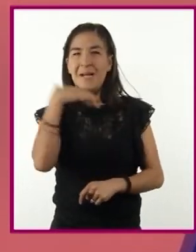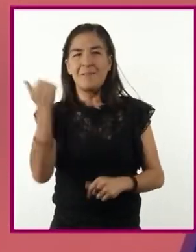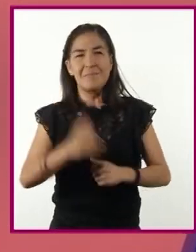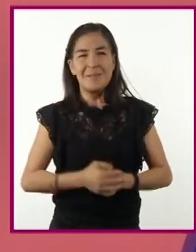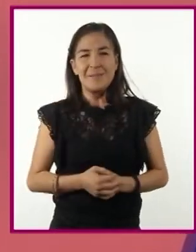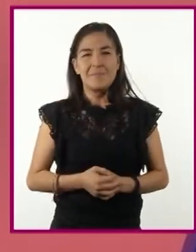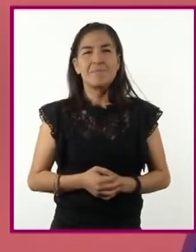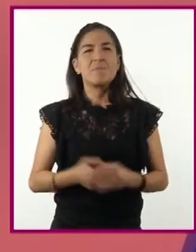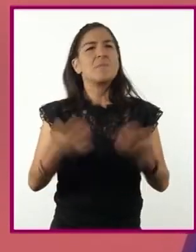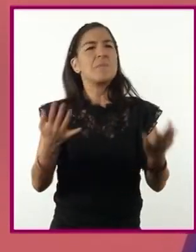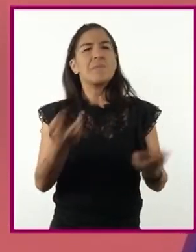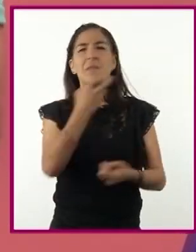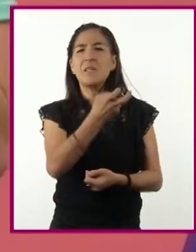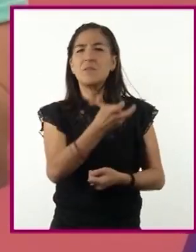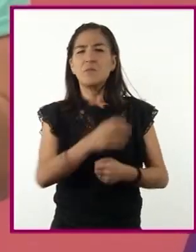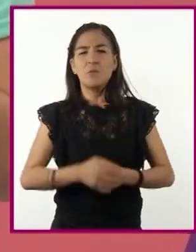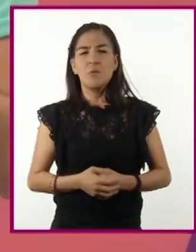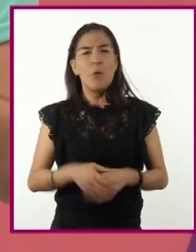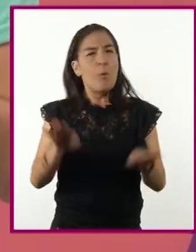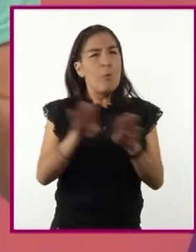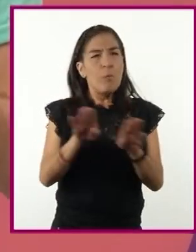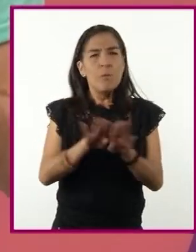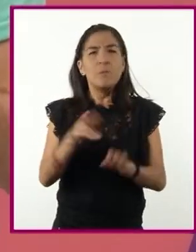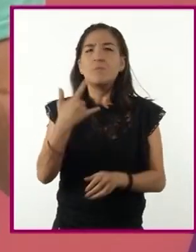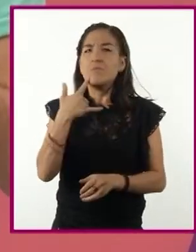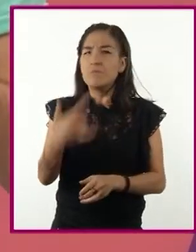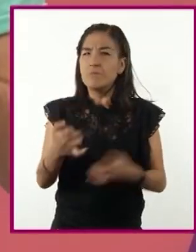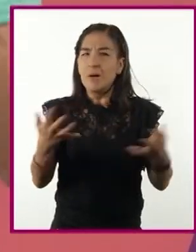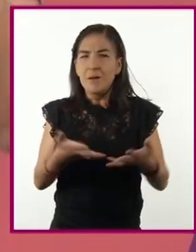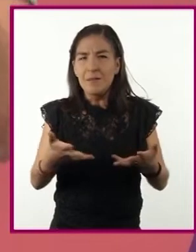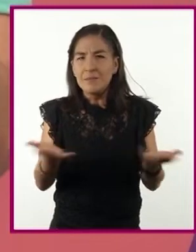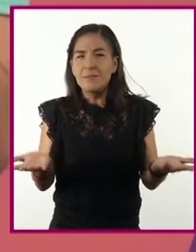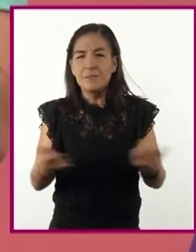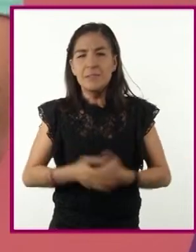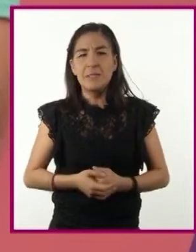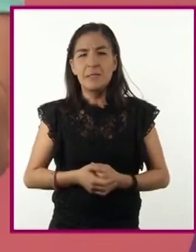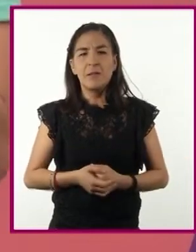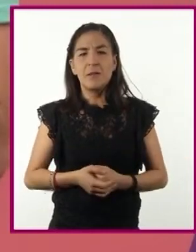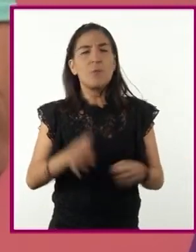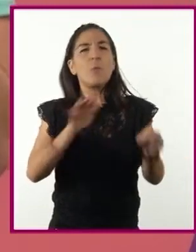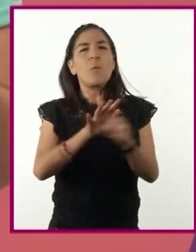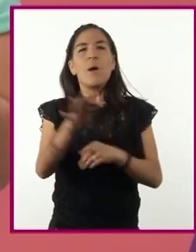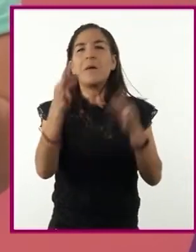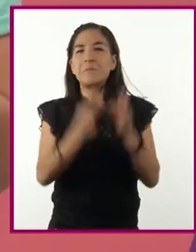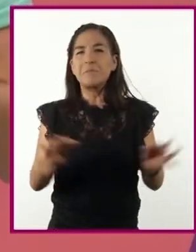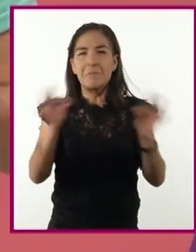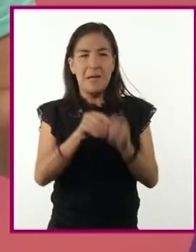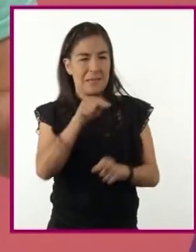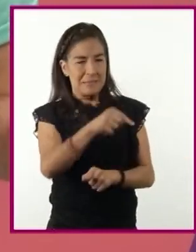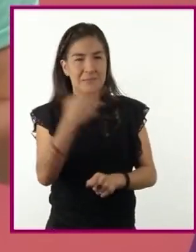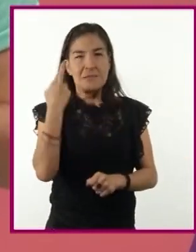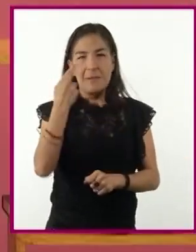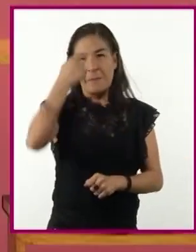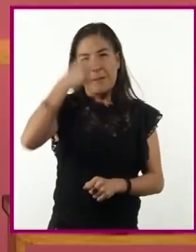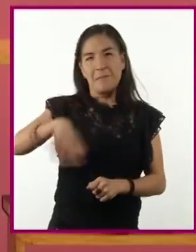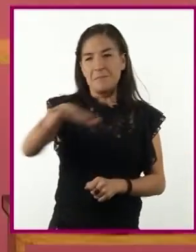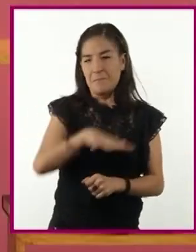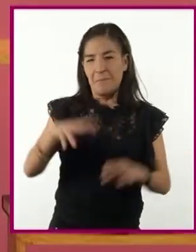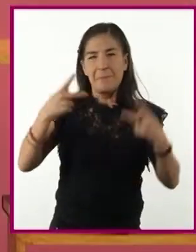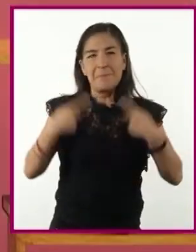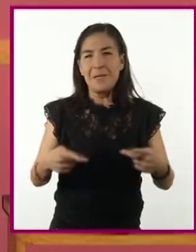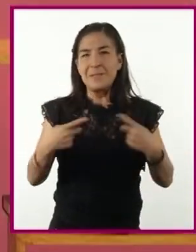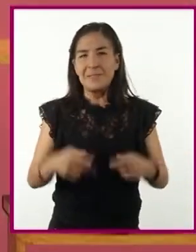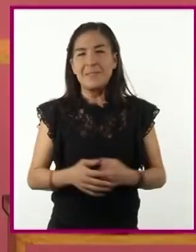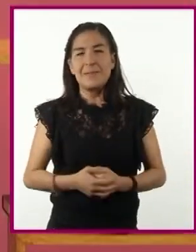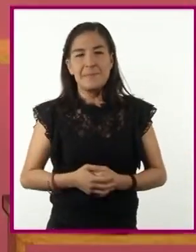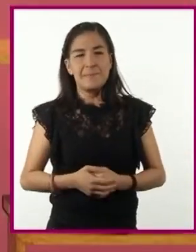a todo esto, ¿cómo lograron hacerlo y qué influencia tuvo la radio para la gente? De